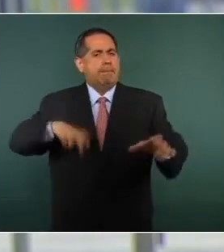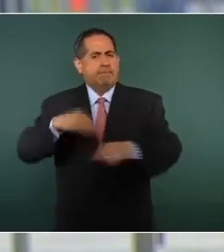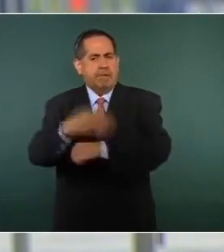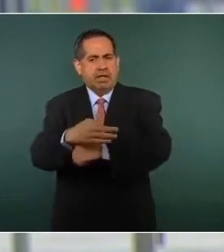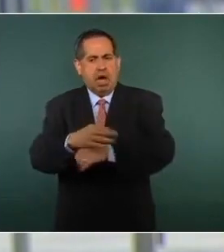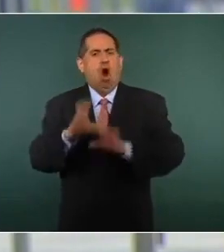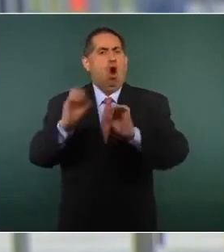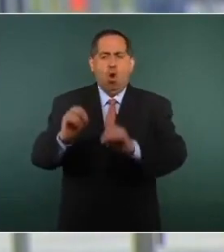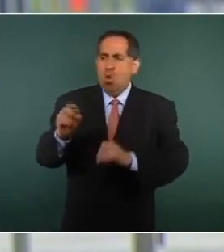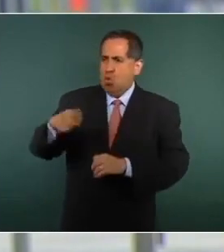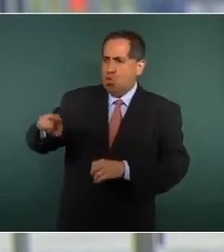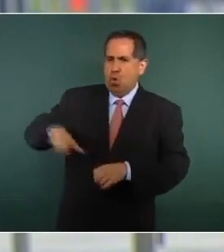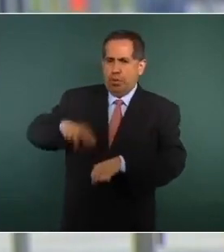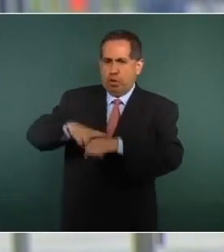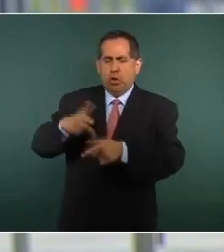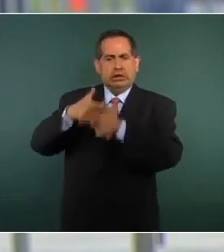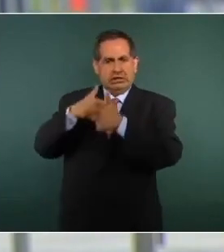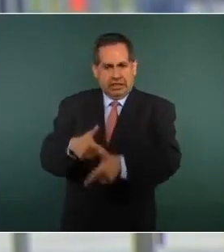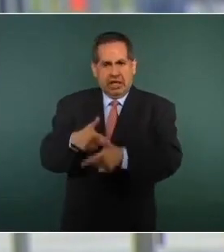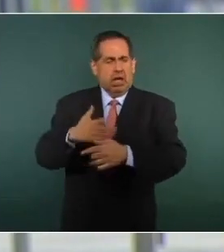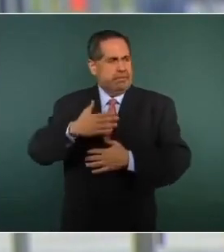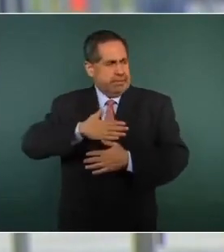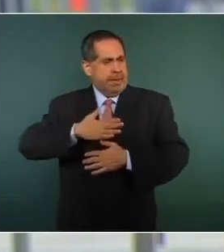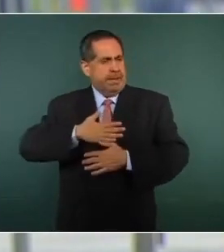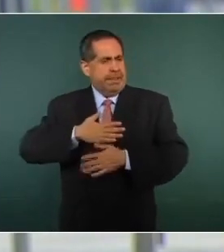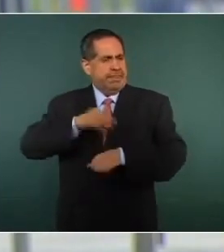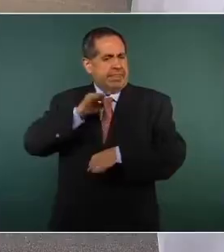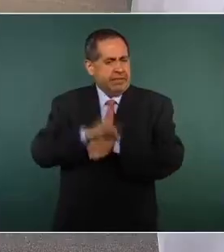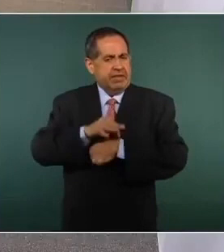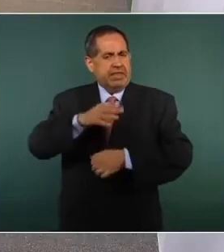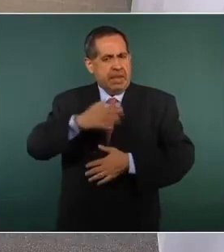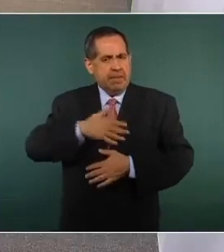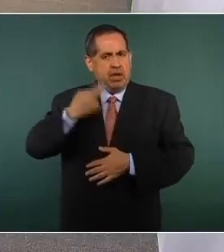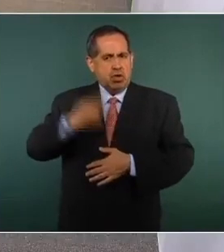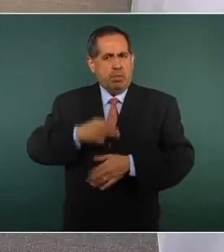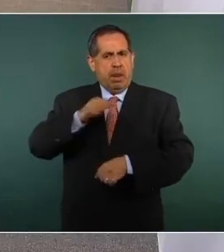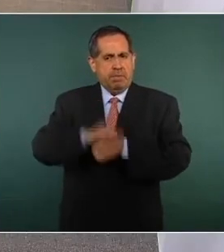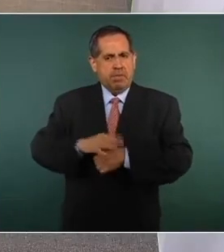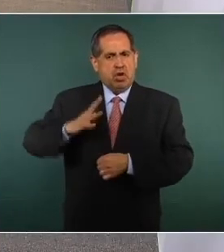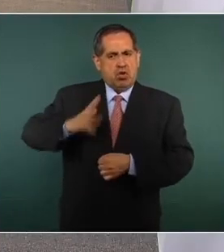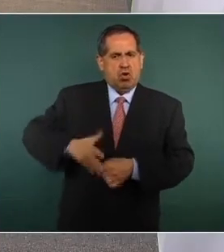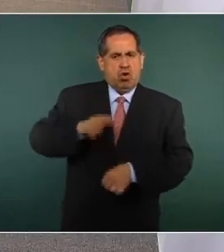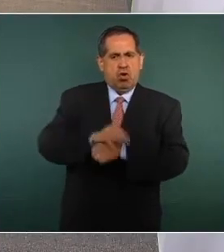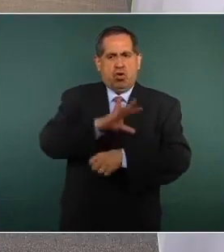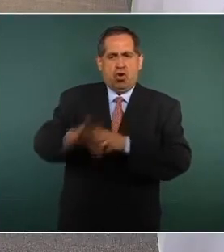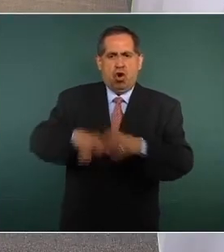puesto, desde su posición estaría defendiendo su nombre, su honra, su prestigio, gobernador?